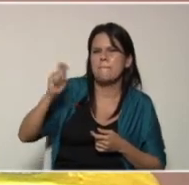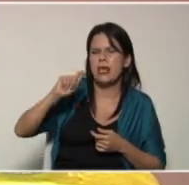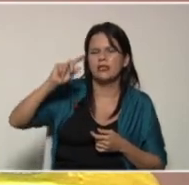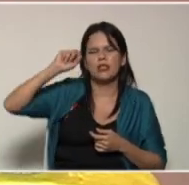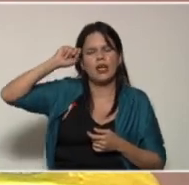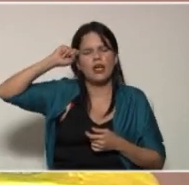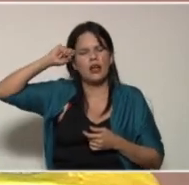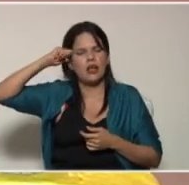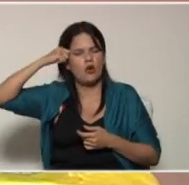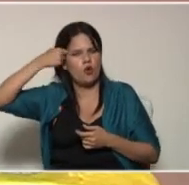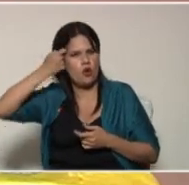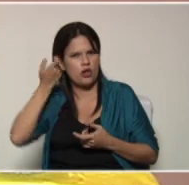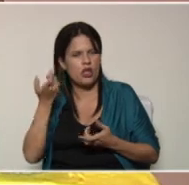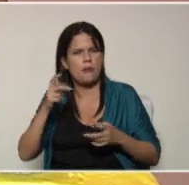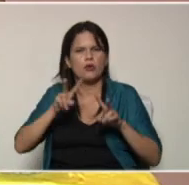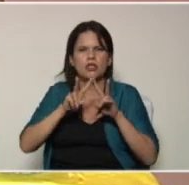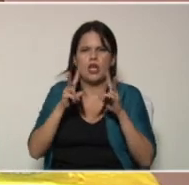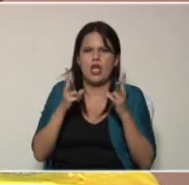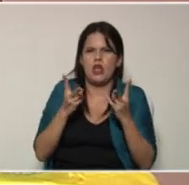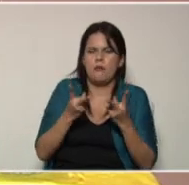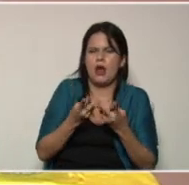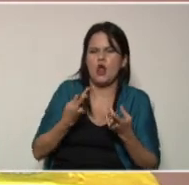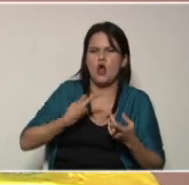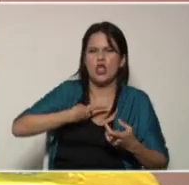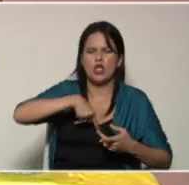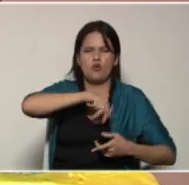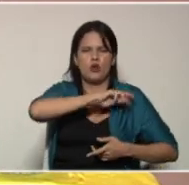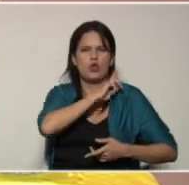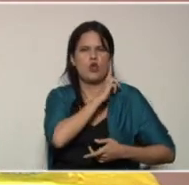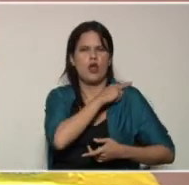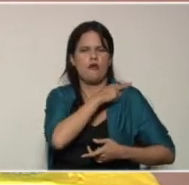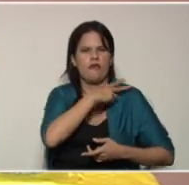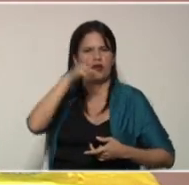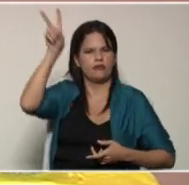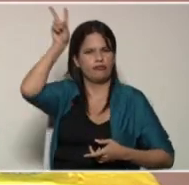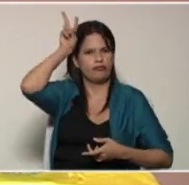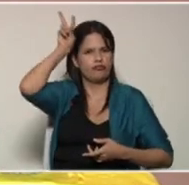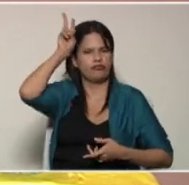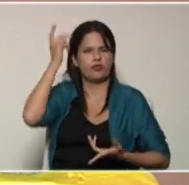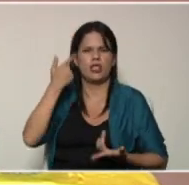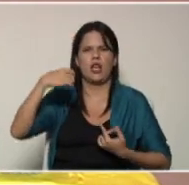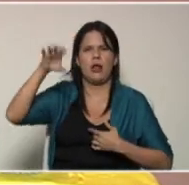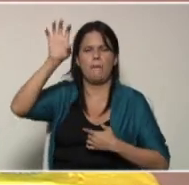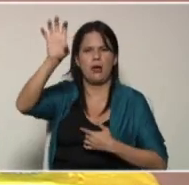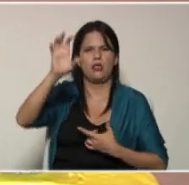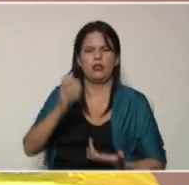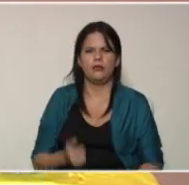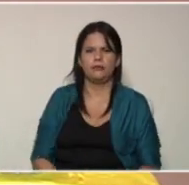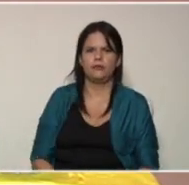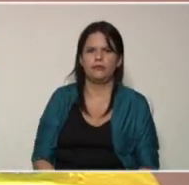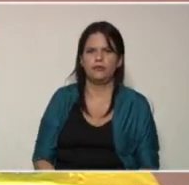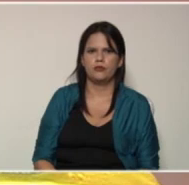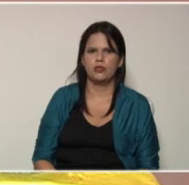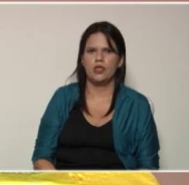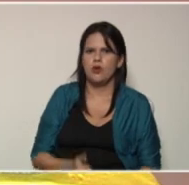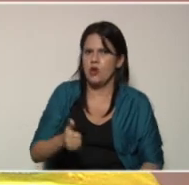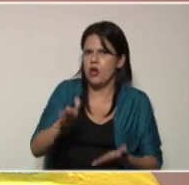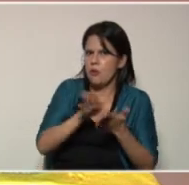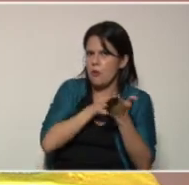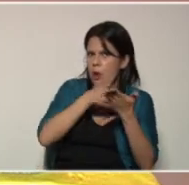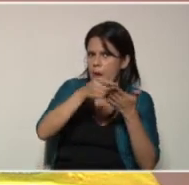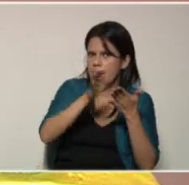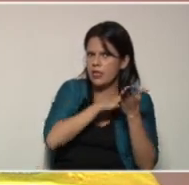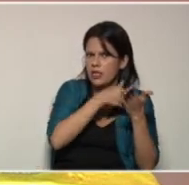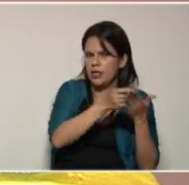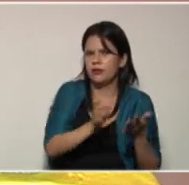recordamos el valor de nuestros caciques y cacicas de la patria y bueno vamos a pintar